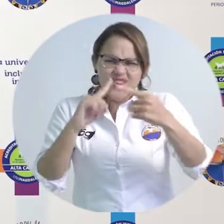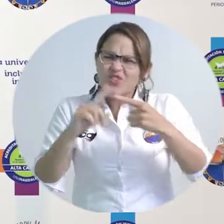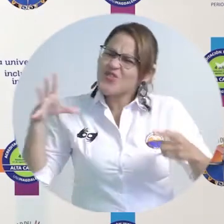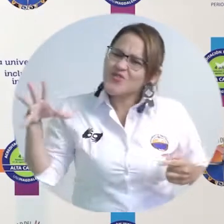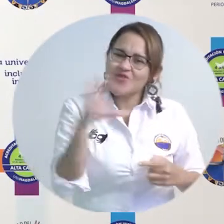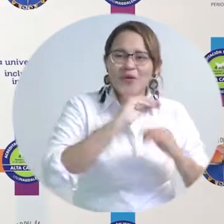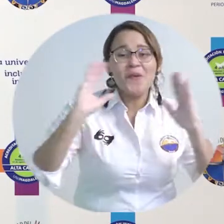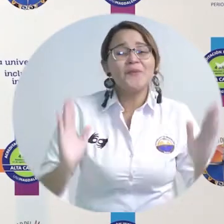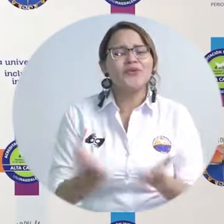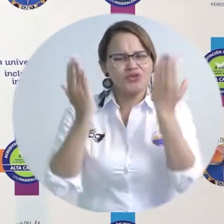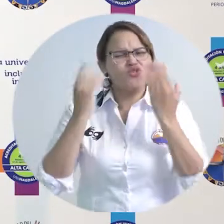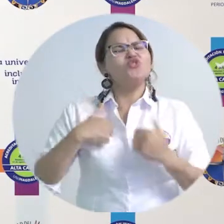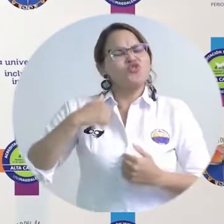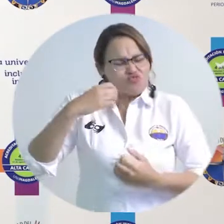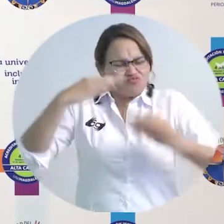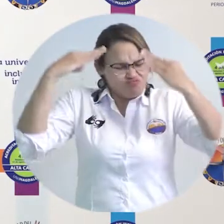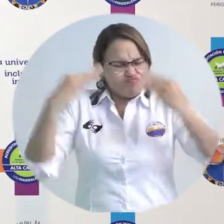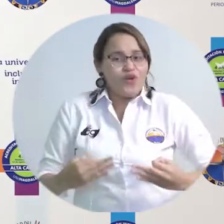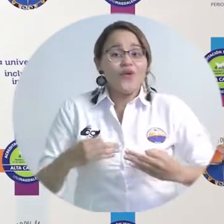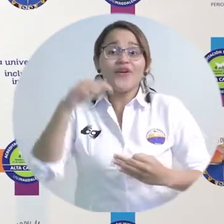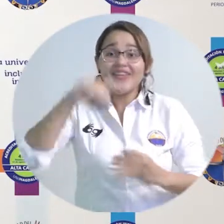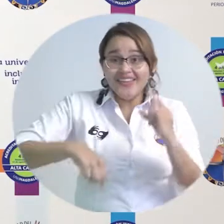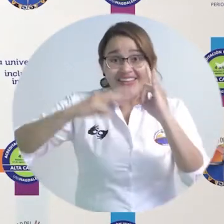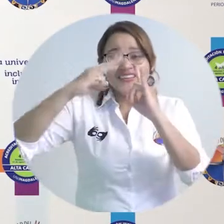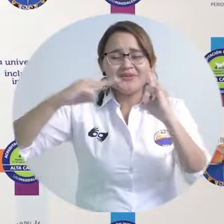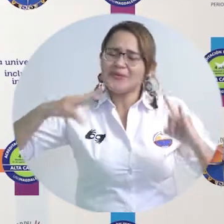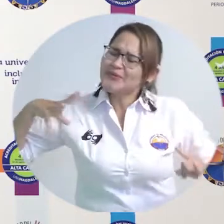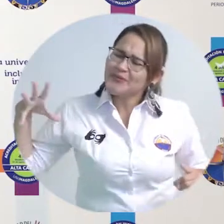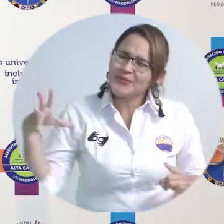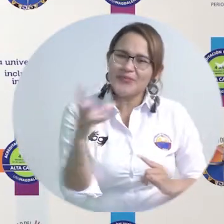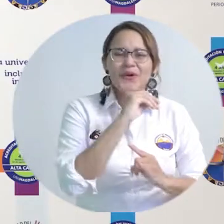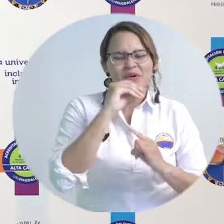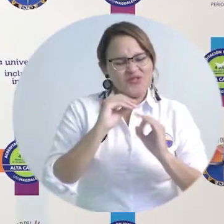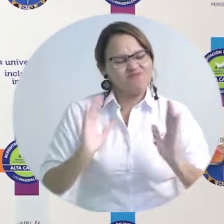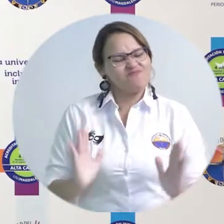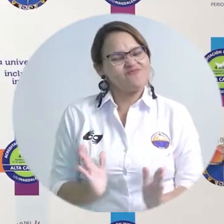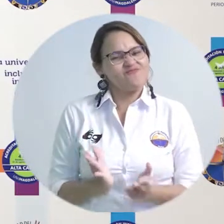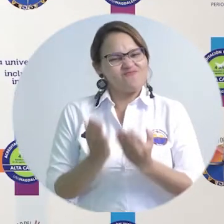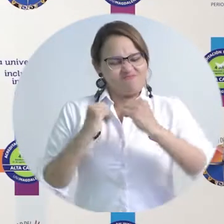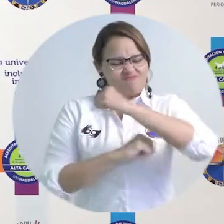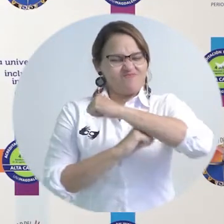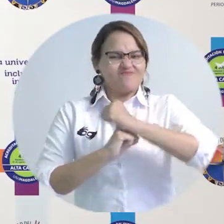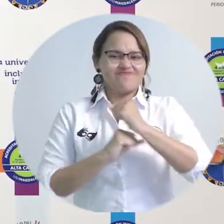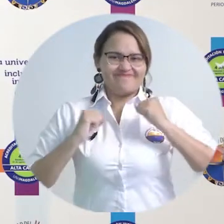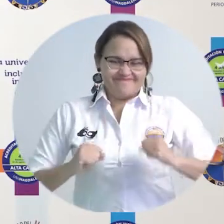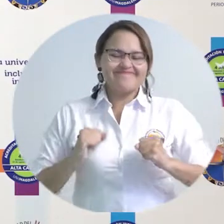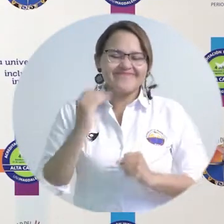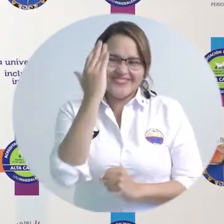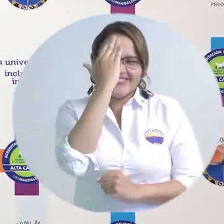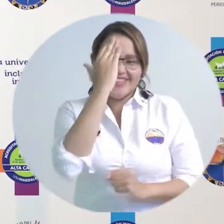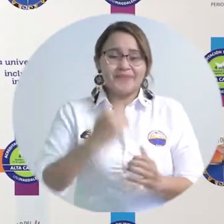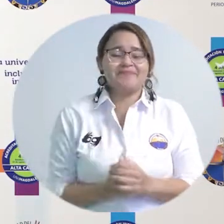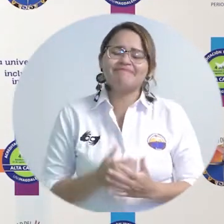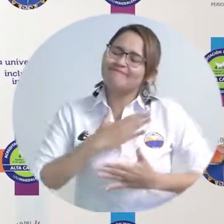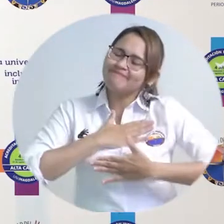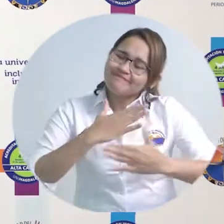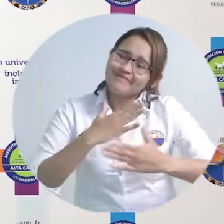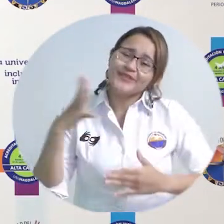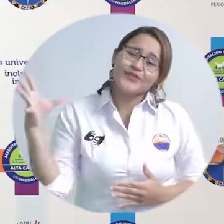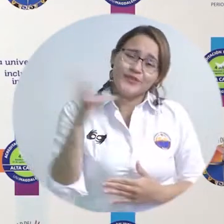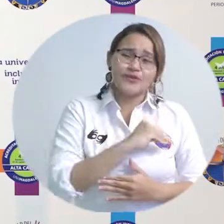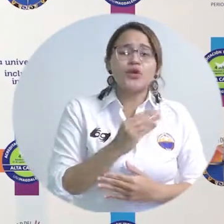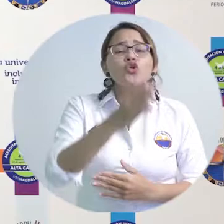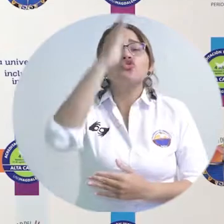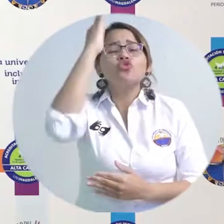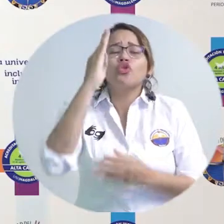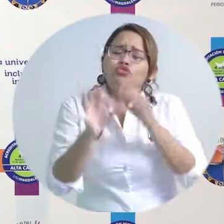adversidades. Así que estoy seguro que como universidad y como sociedad vamos a salir mucho más fortalecidos de esta situación tan complicada. Un saludo para todos y que Dios